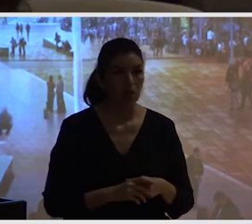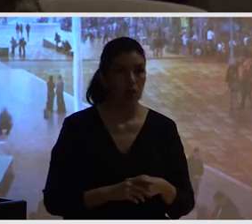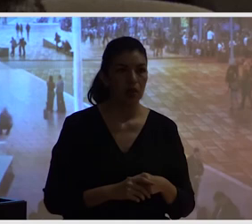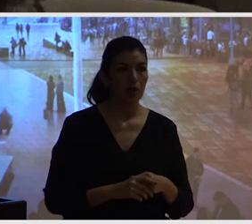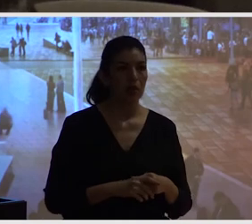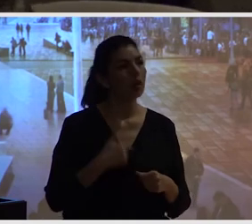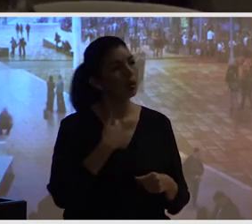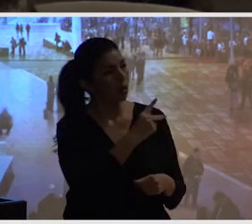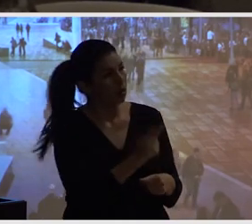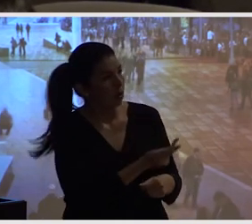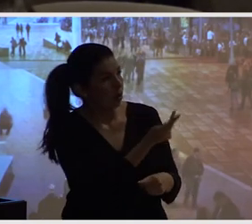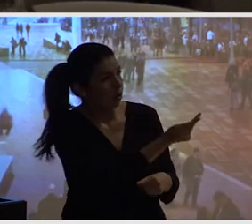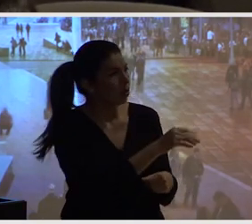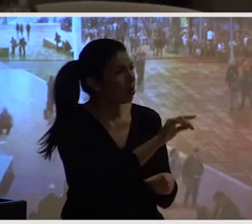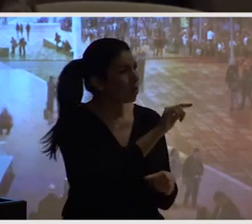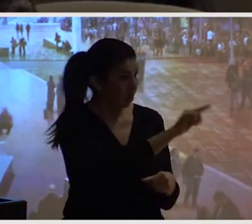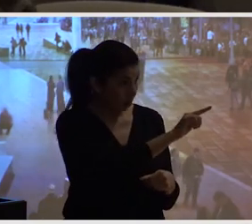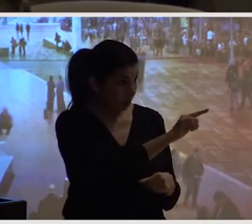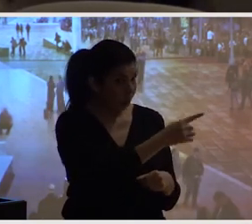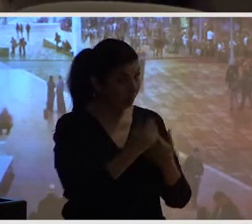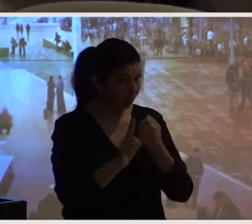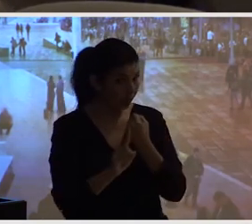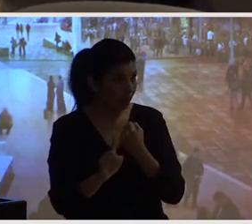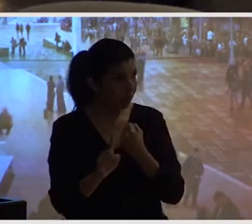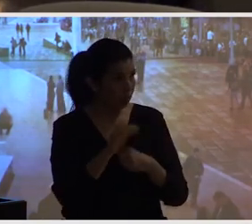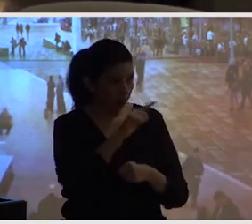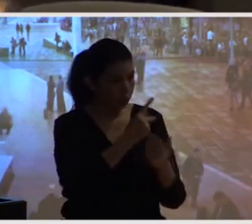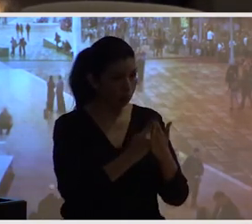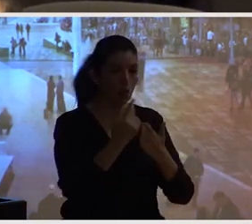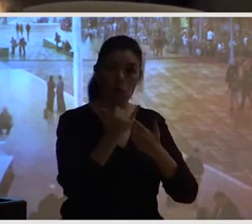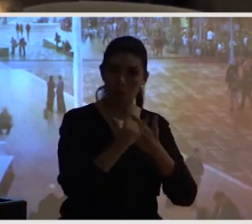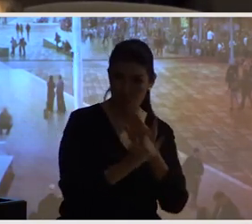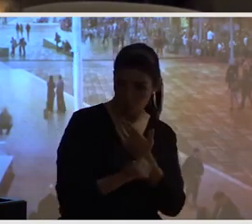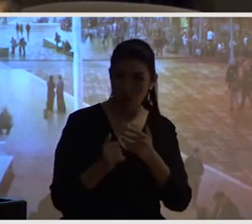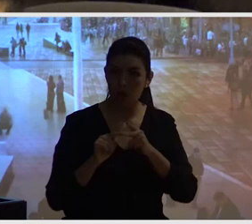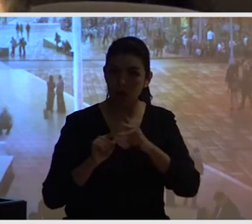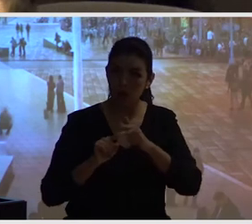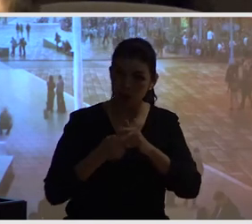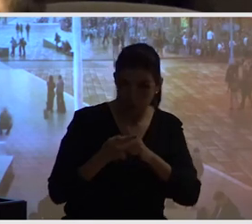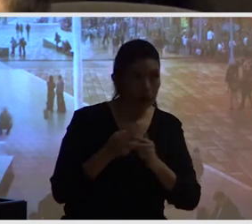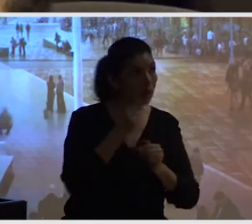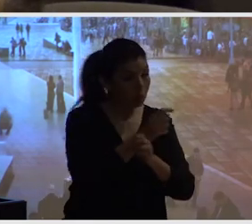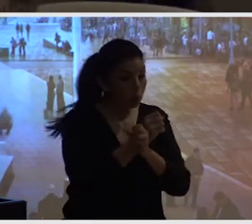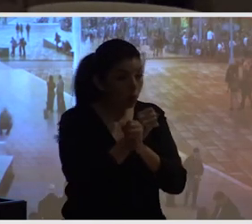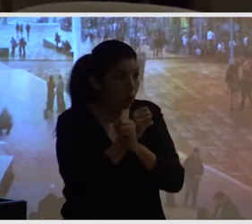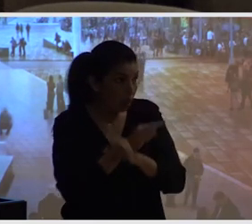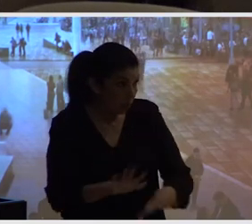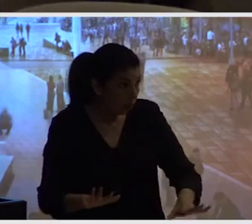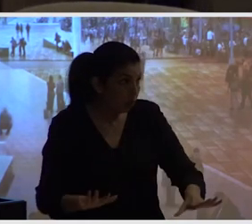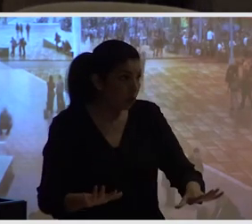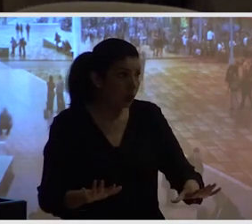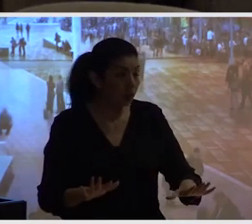retos de implementar estos proyectos aunque ya tienes toda la fuerza de la información al momento de